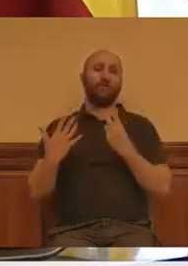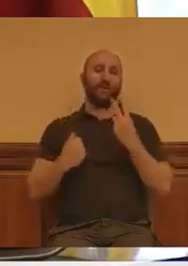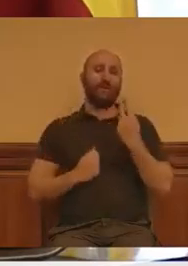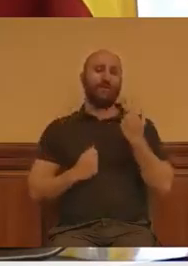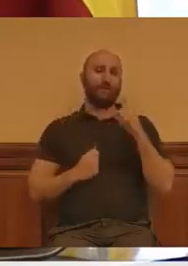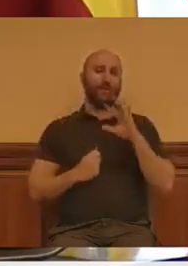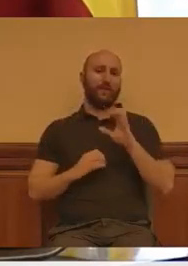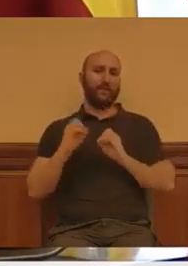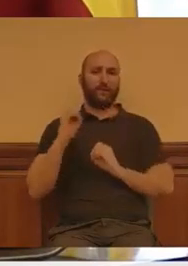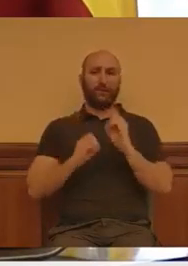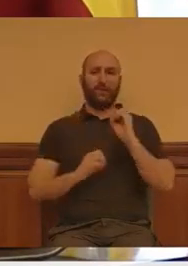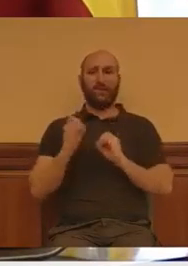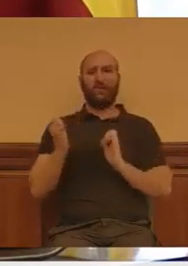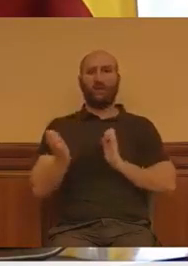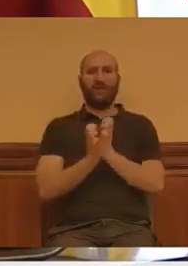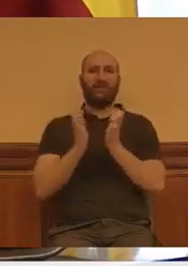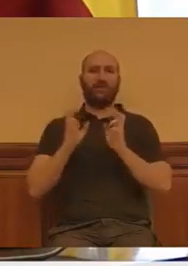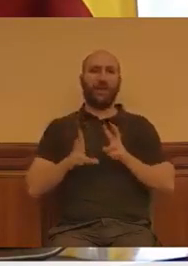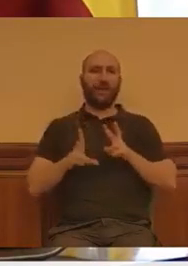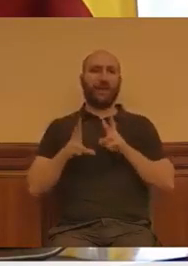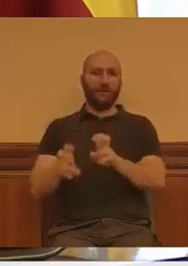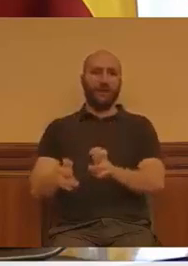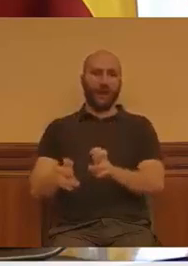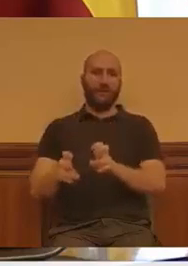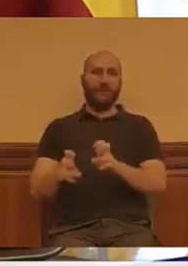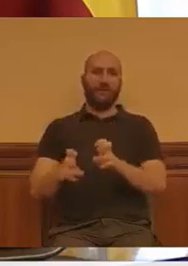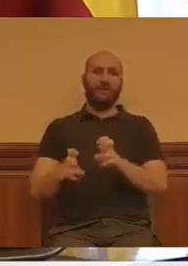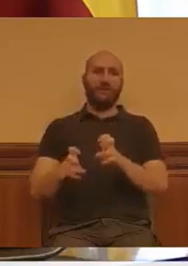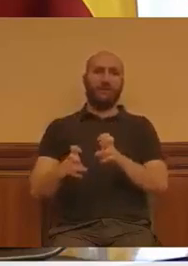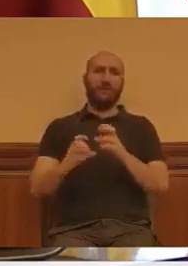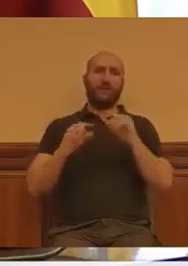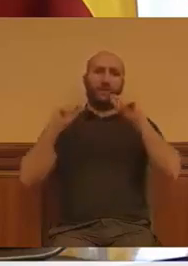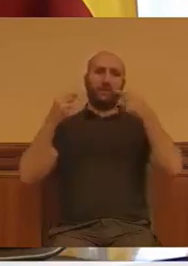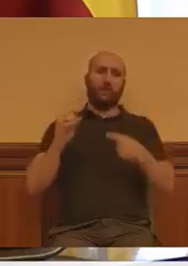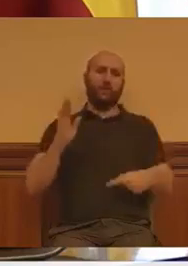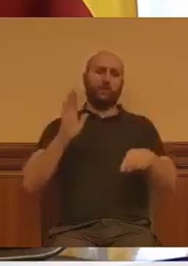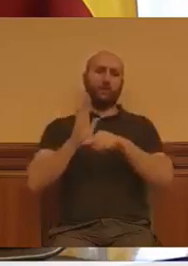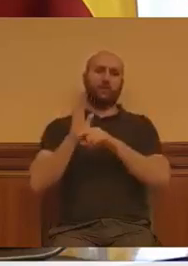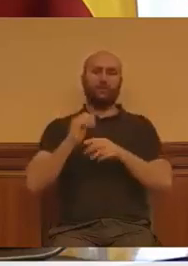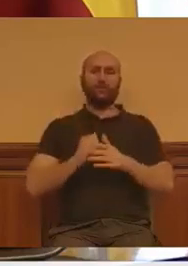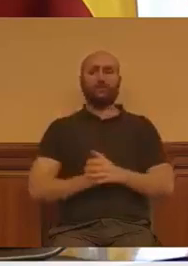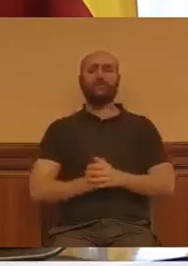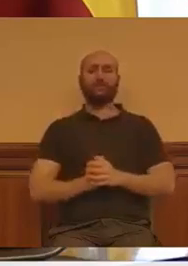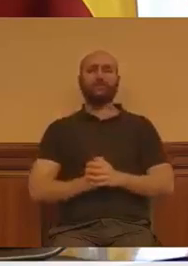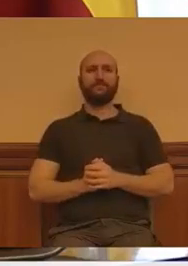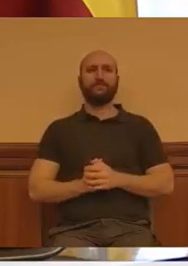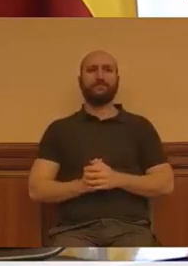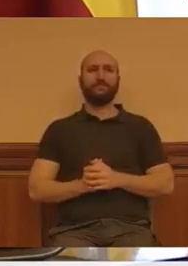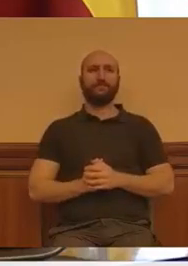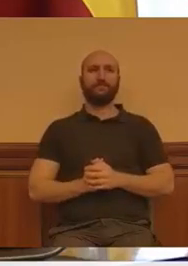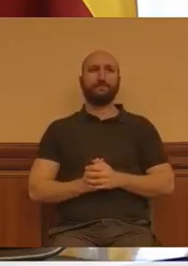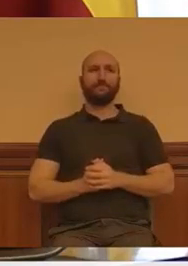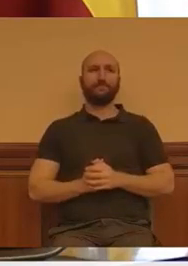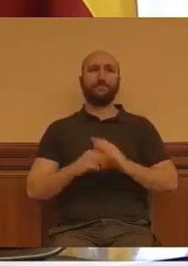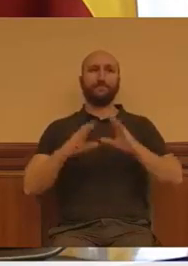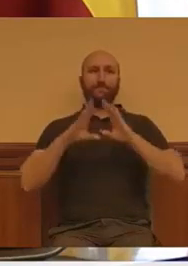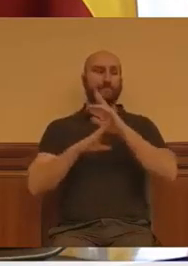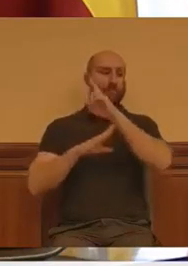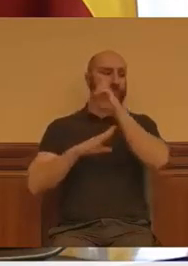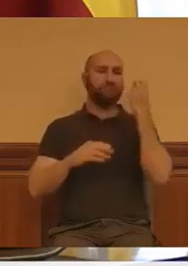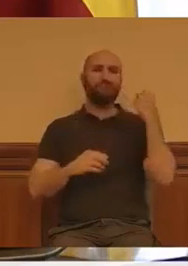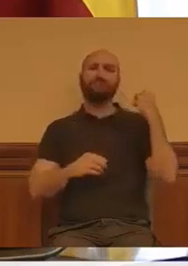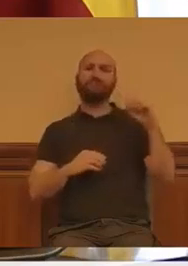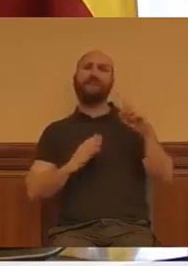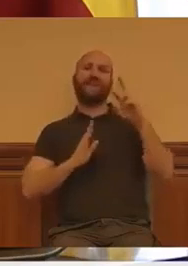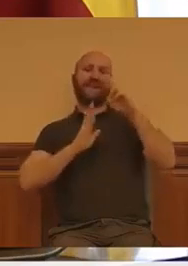por ciento de los créditos iniciales consignados en su presupuesto. Una de las comunidades autónomas que incumple la célebre regla